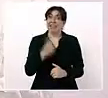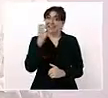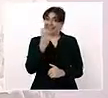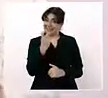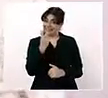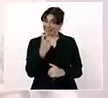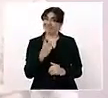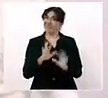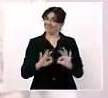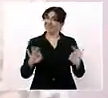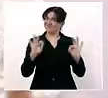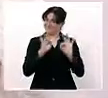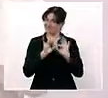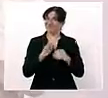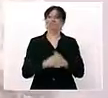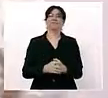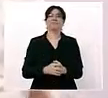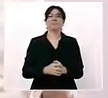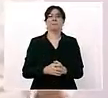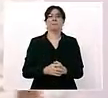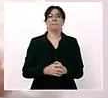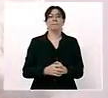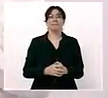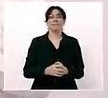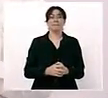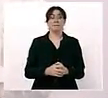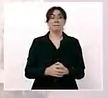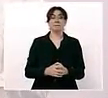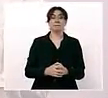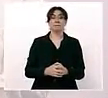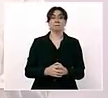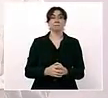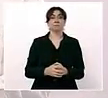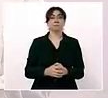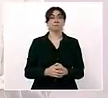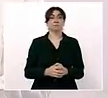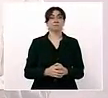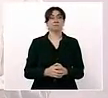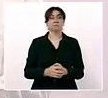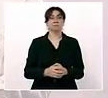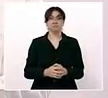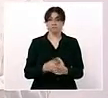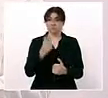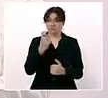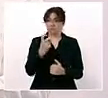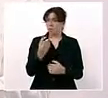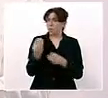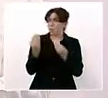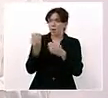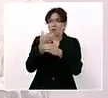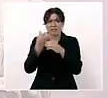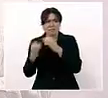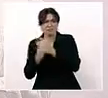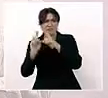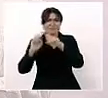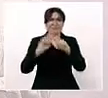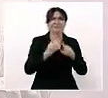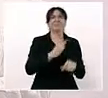entonces, por eso se hicieron muchas cosas buenas